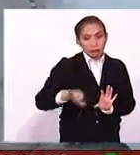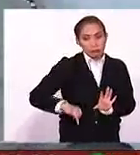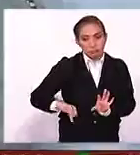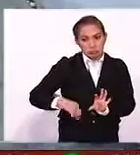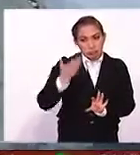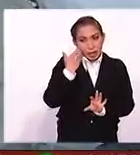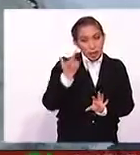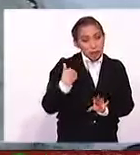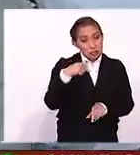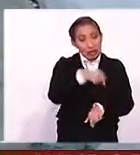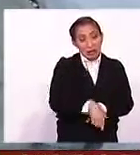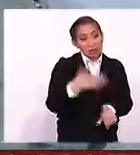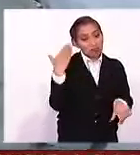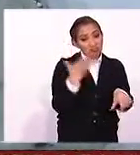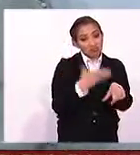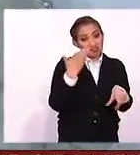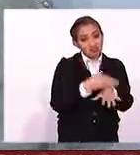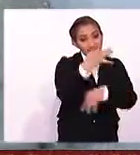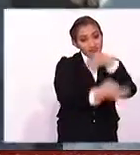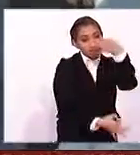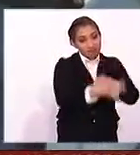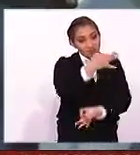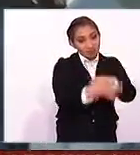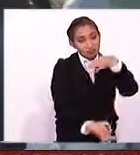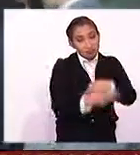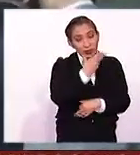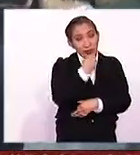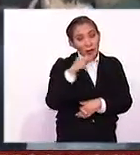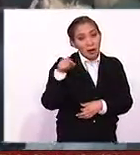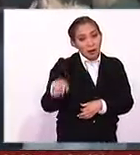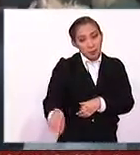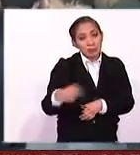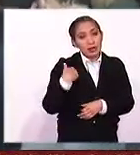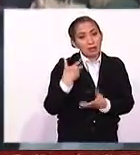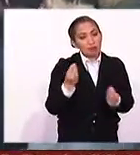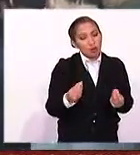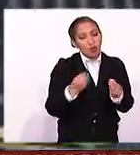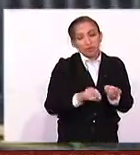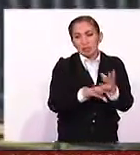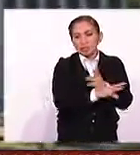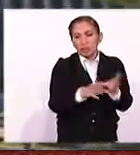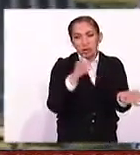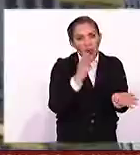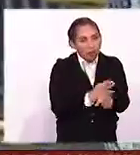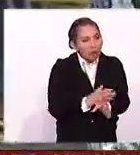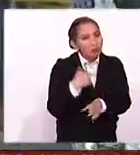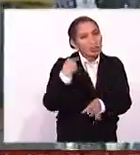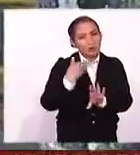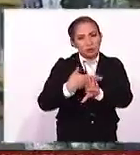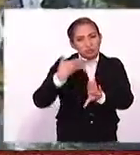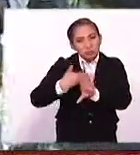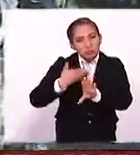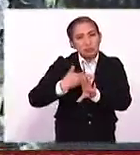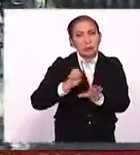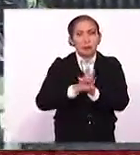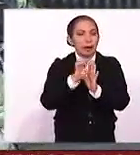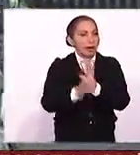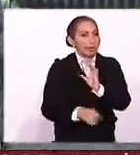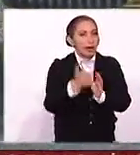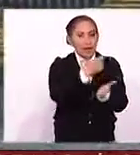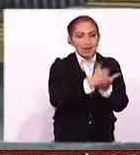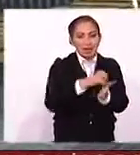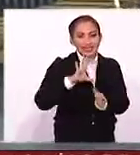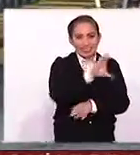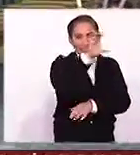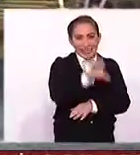que pague aquí, que se ha llevado a la justicia por esta serie de acusaciones que existen en su contra. Por ejemplo, en la ciudad